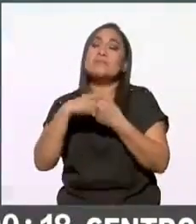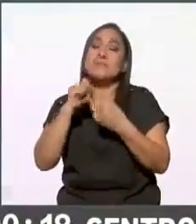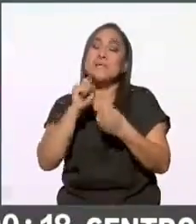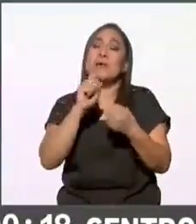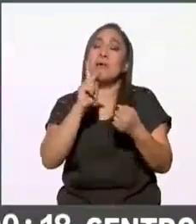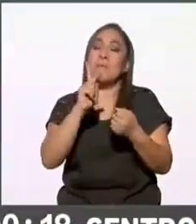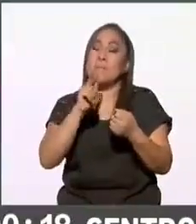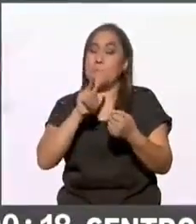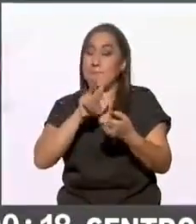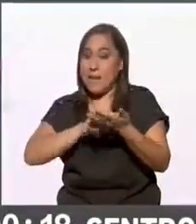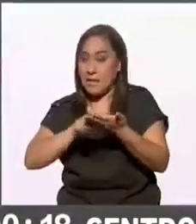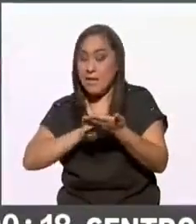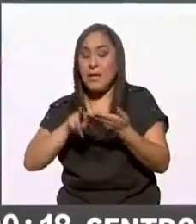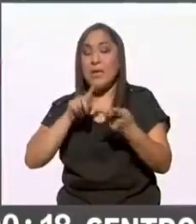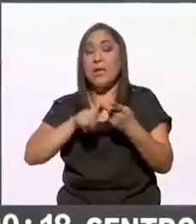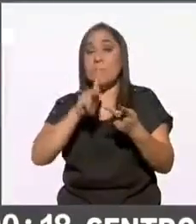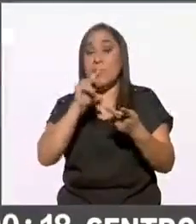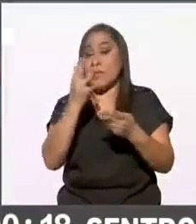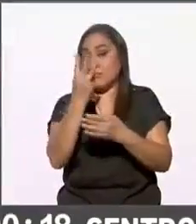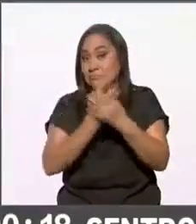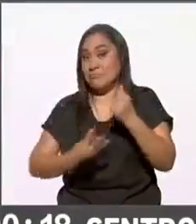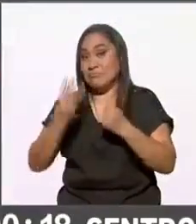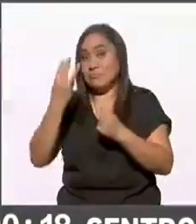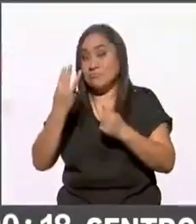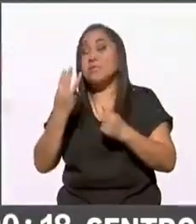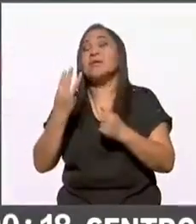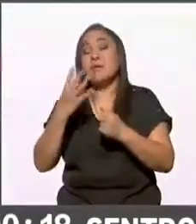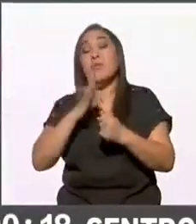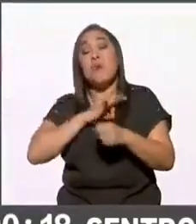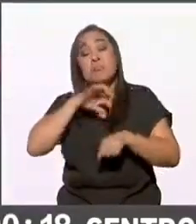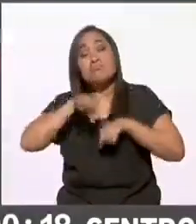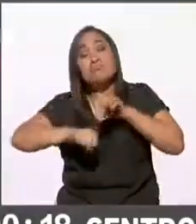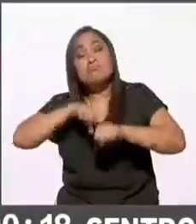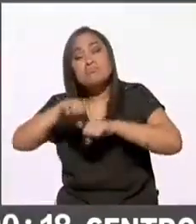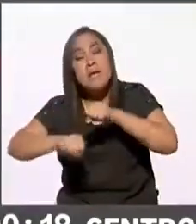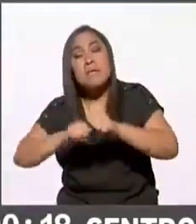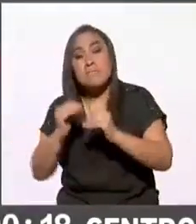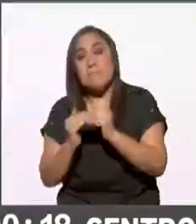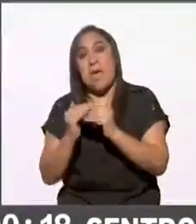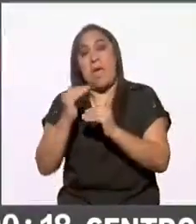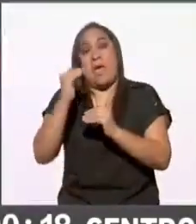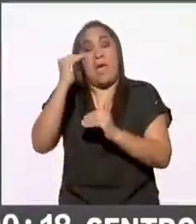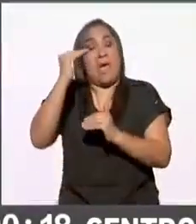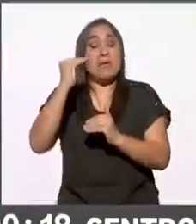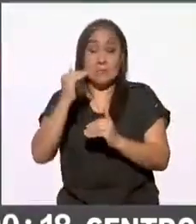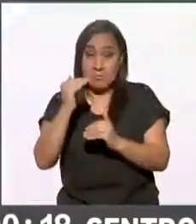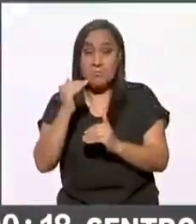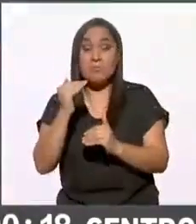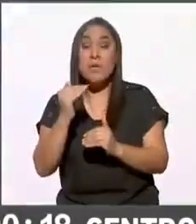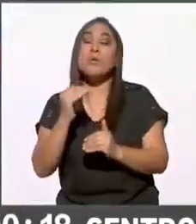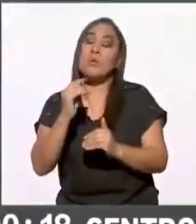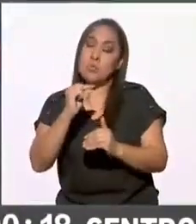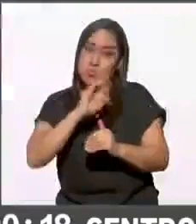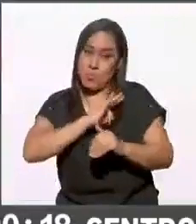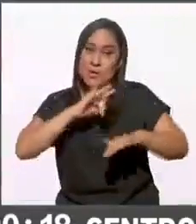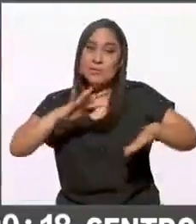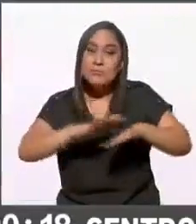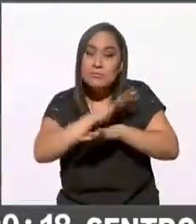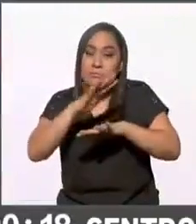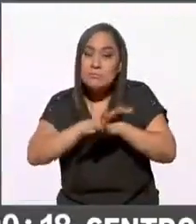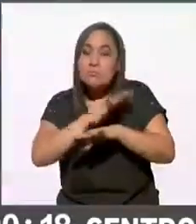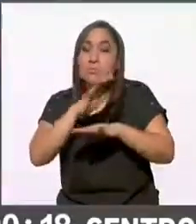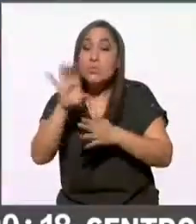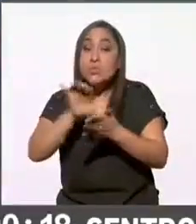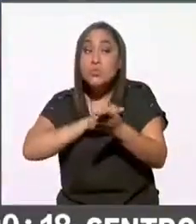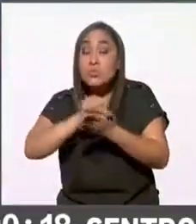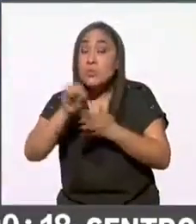y el partido del trabajo para poder alcanzar esta mayoría que nos permitiría modificar la constitución se